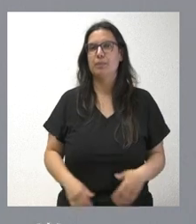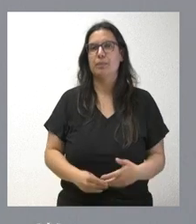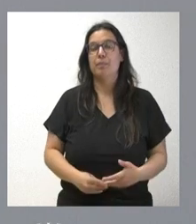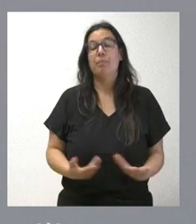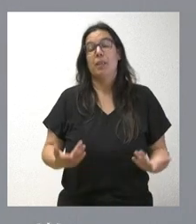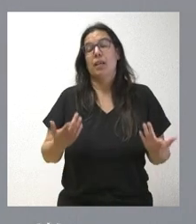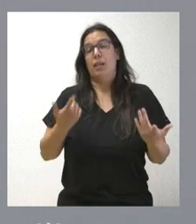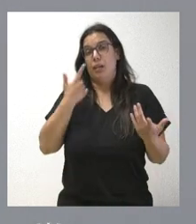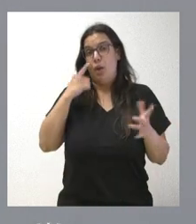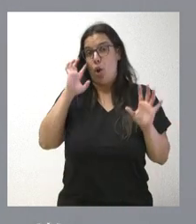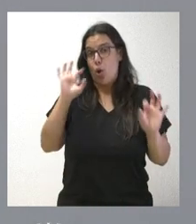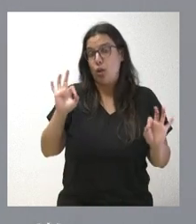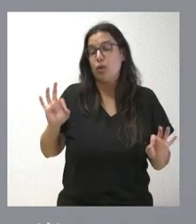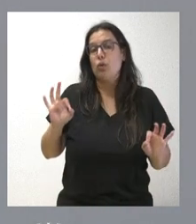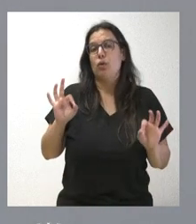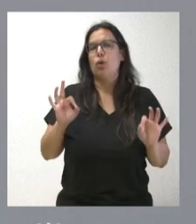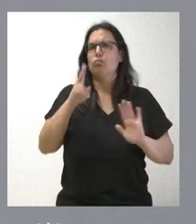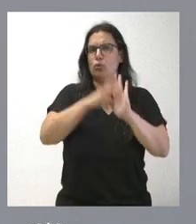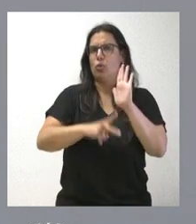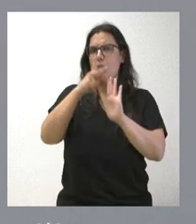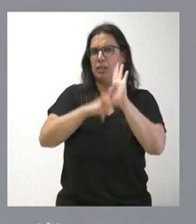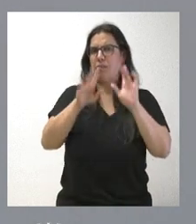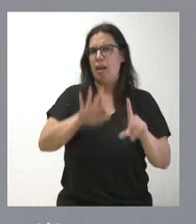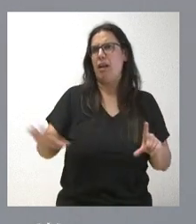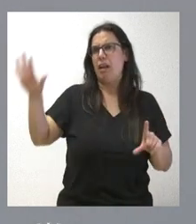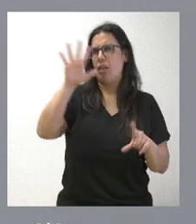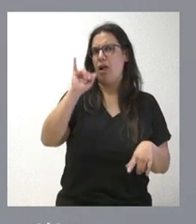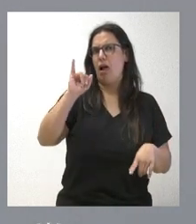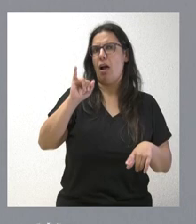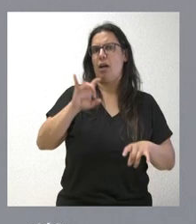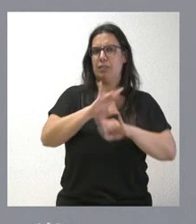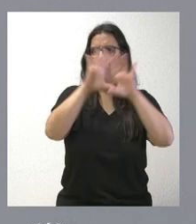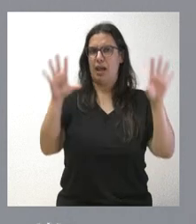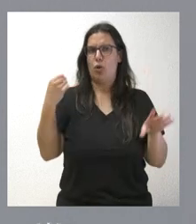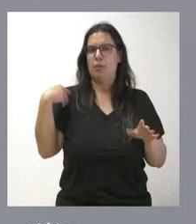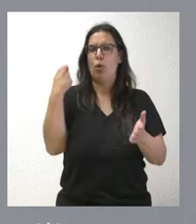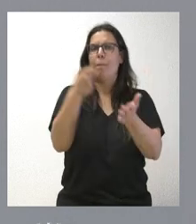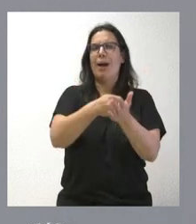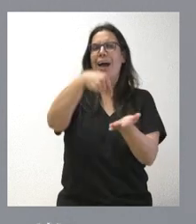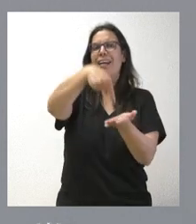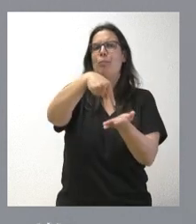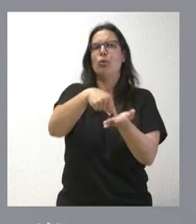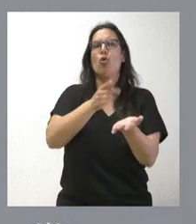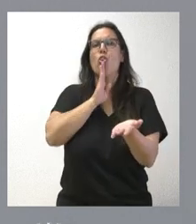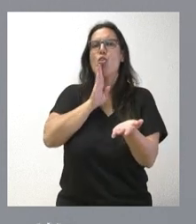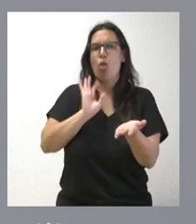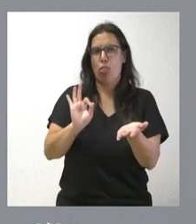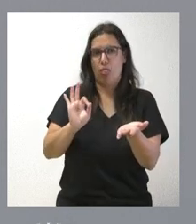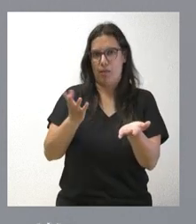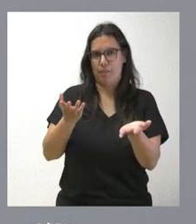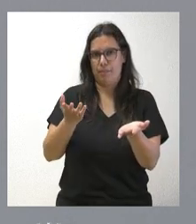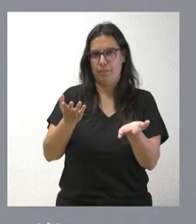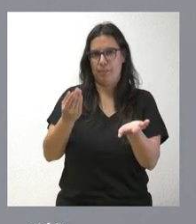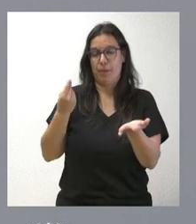Bueno, lógicamente, hay una normativa nacional muy clara de dónde se tributa, que es donde se pagan, perdón, donde se